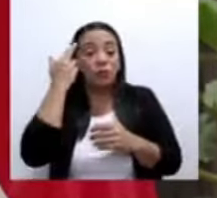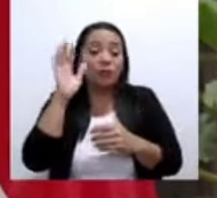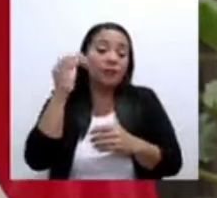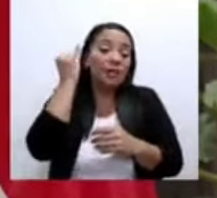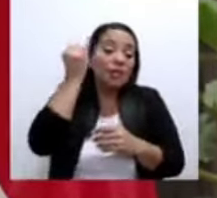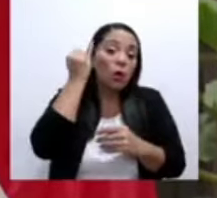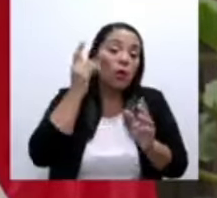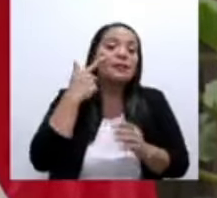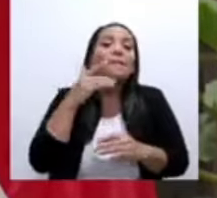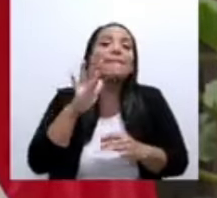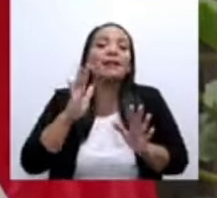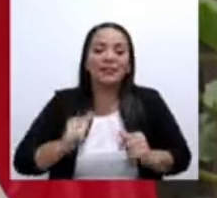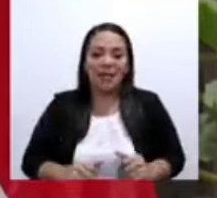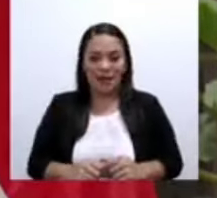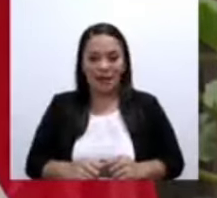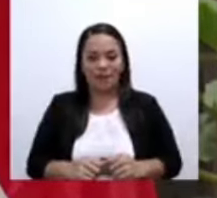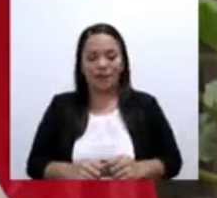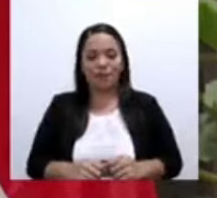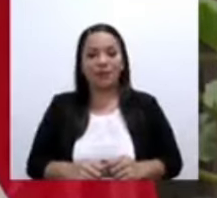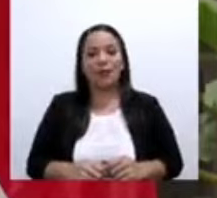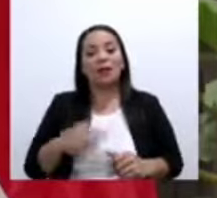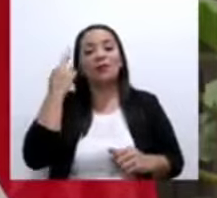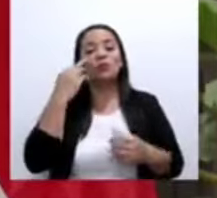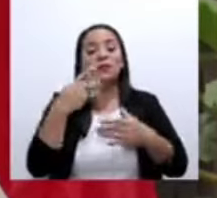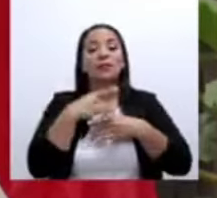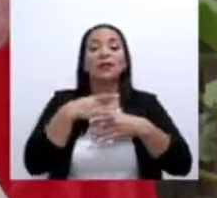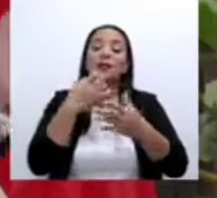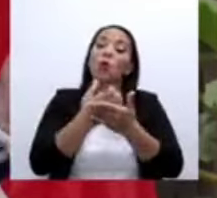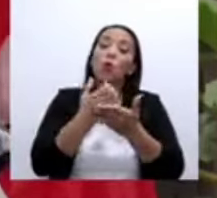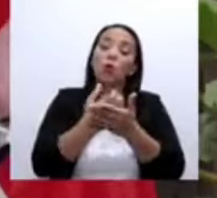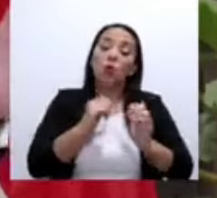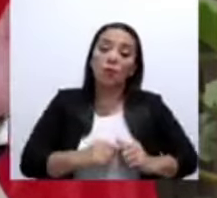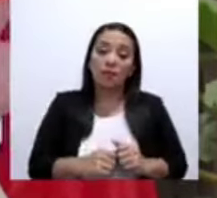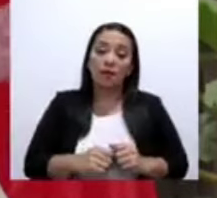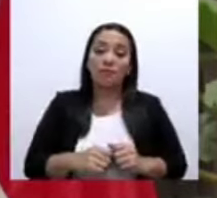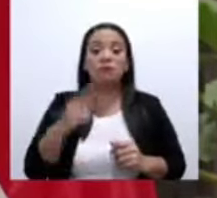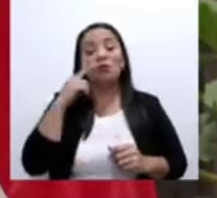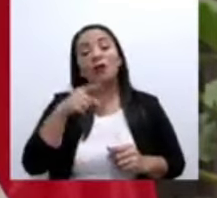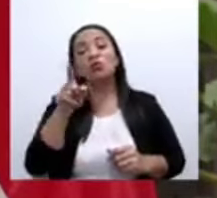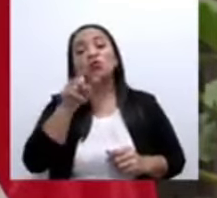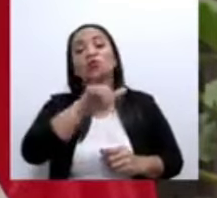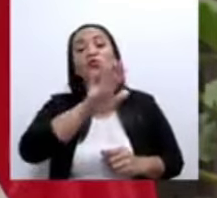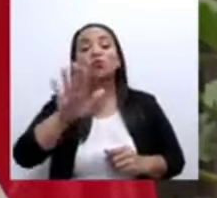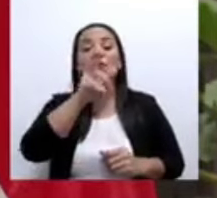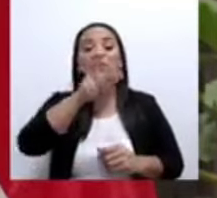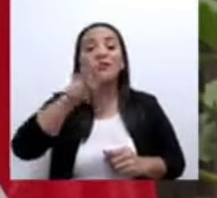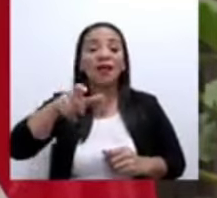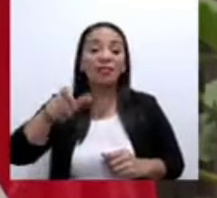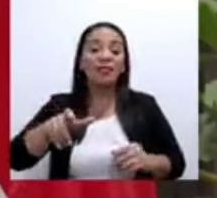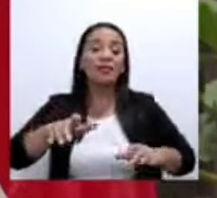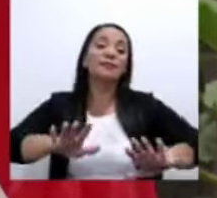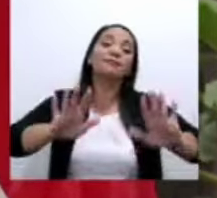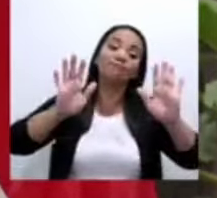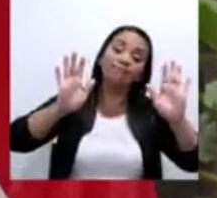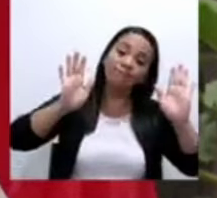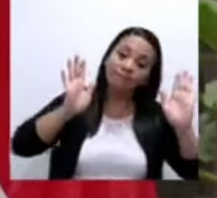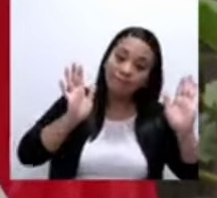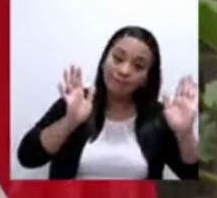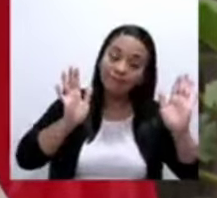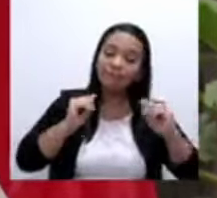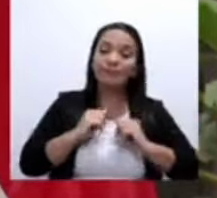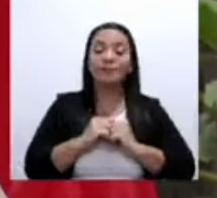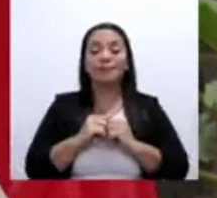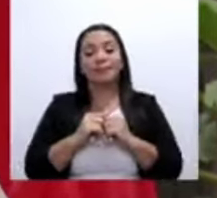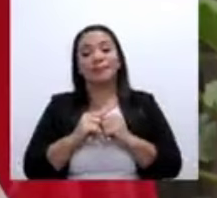Pareciera. ¿Por razones de interés económico? Porque ellos son sus clientes. ¿Posible? No sé. Eso solo